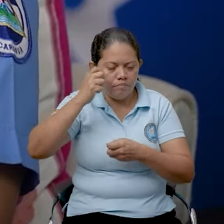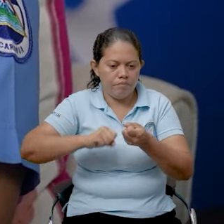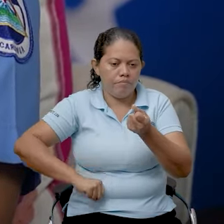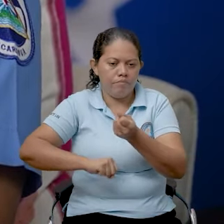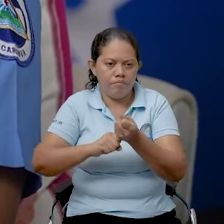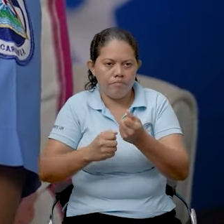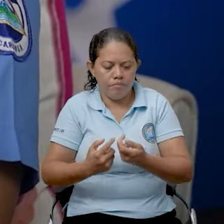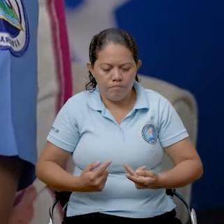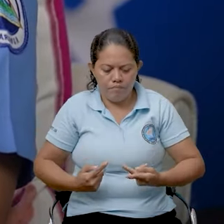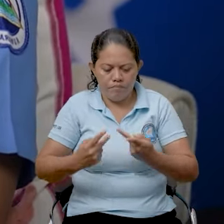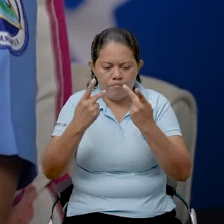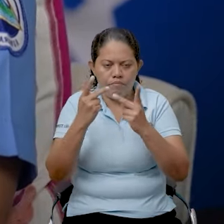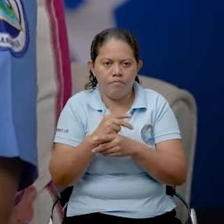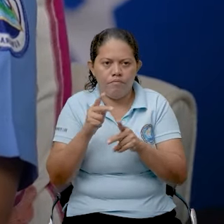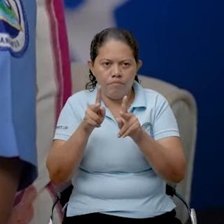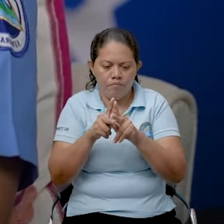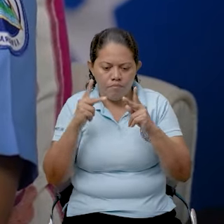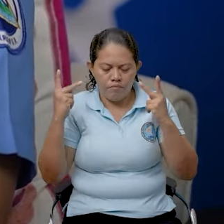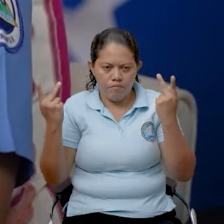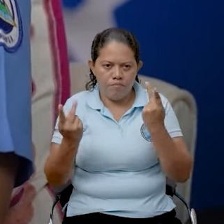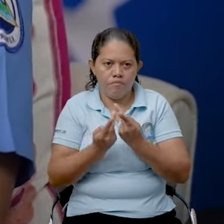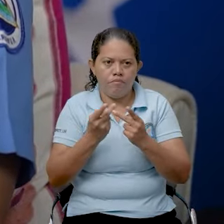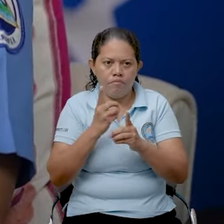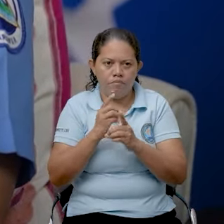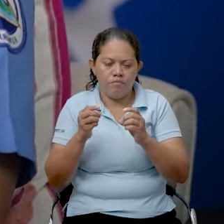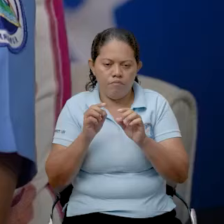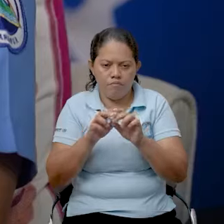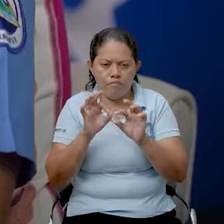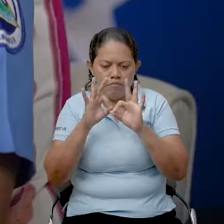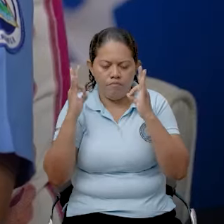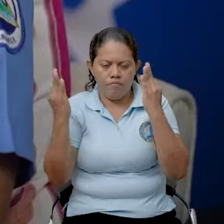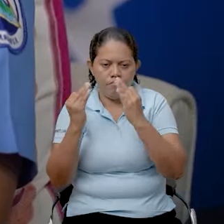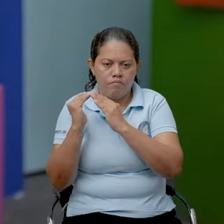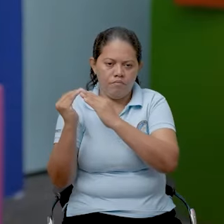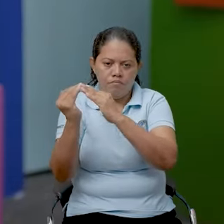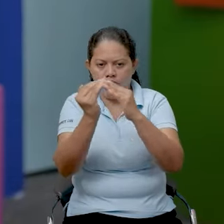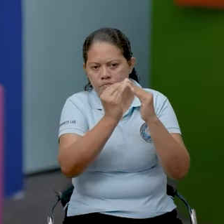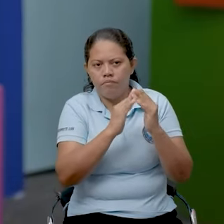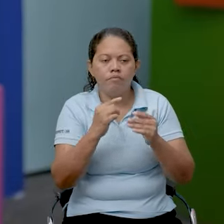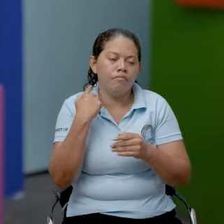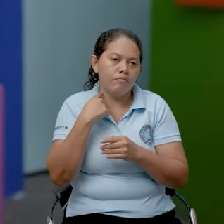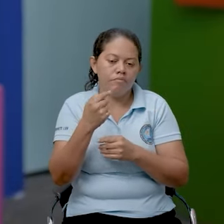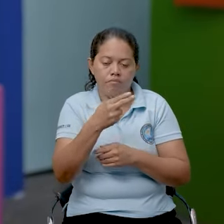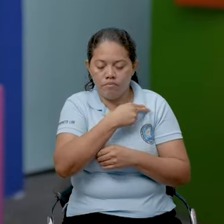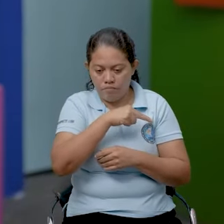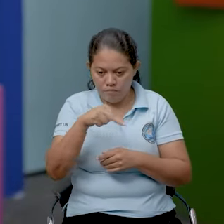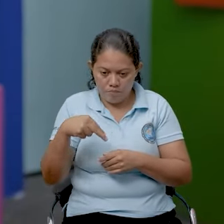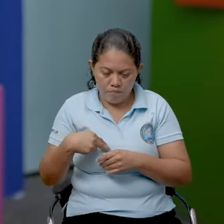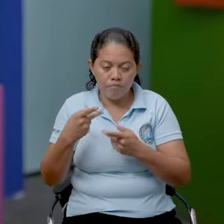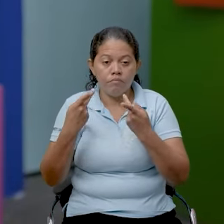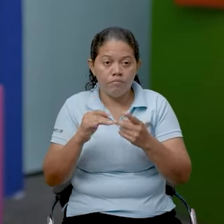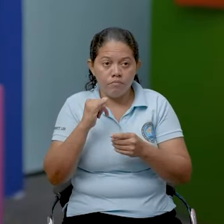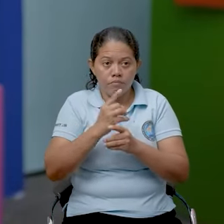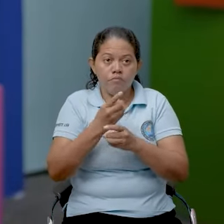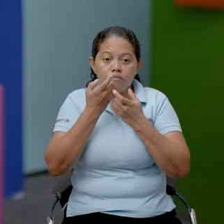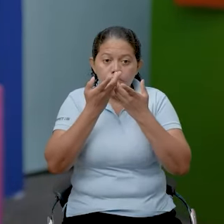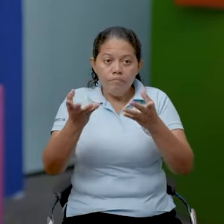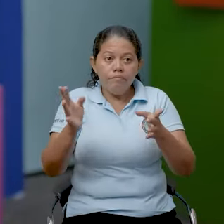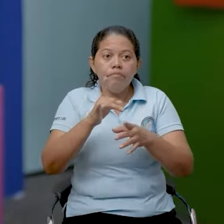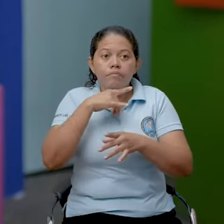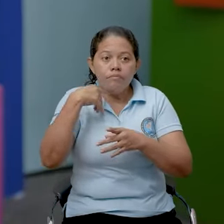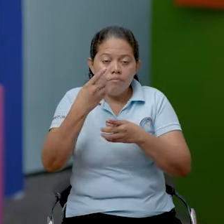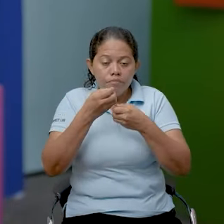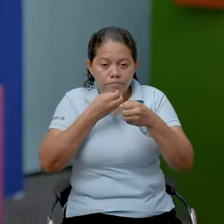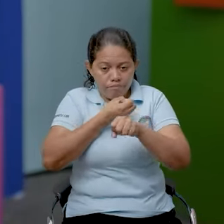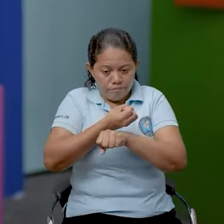de garantizarle la vida a las personas, las familias y las comunidades. Sí, nosotros, como bien